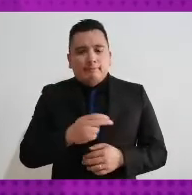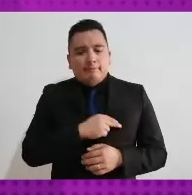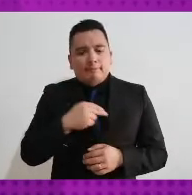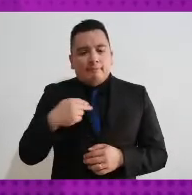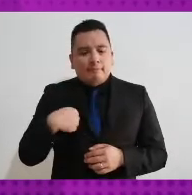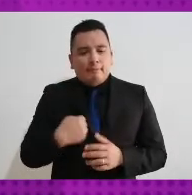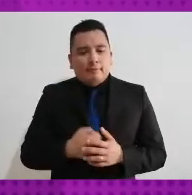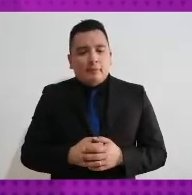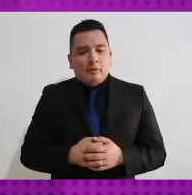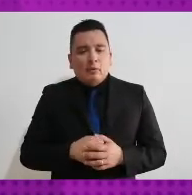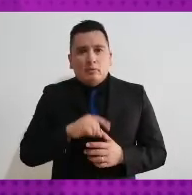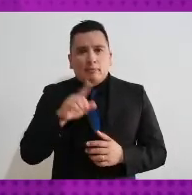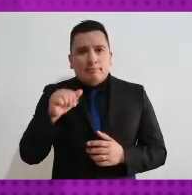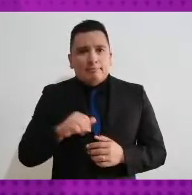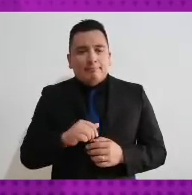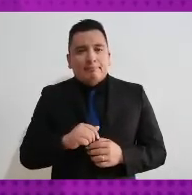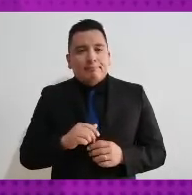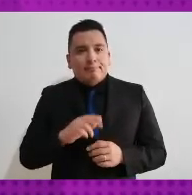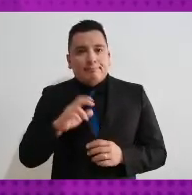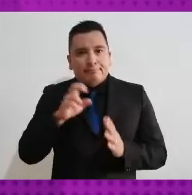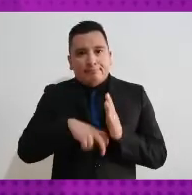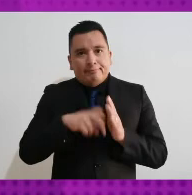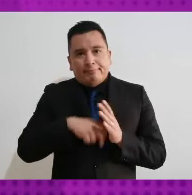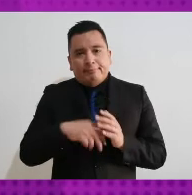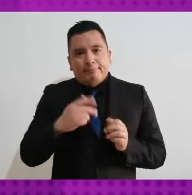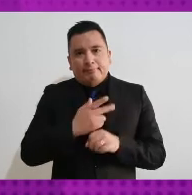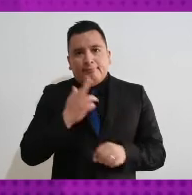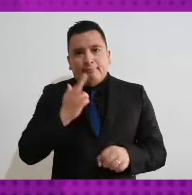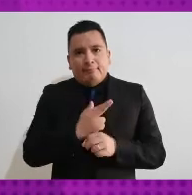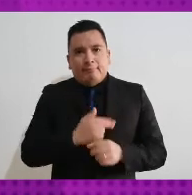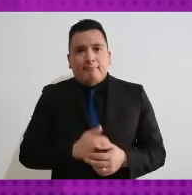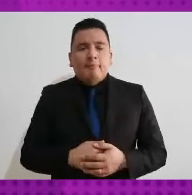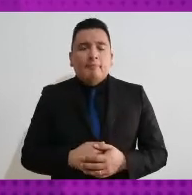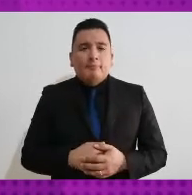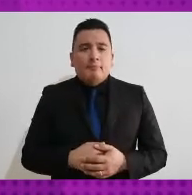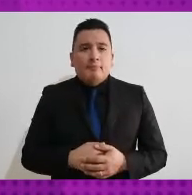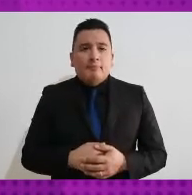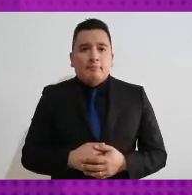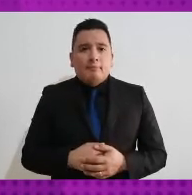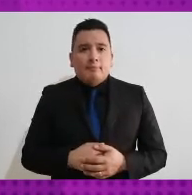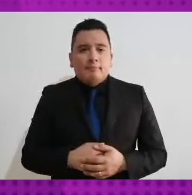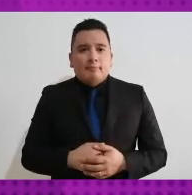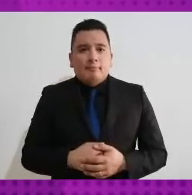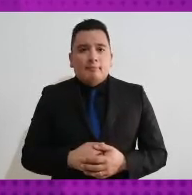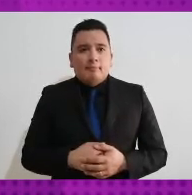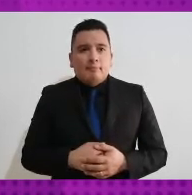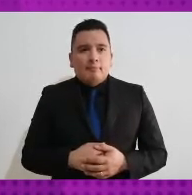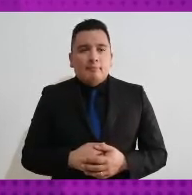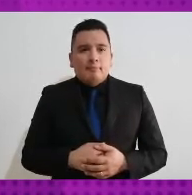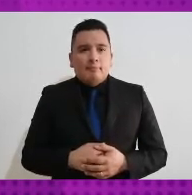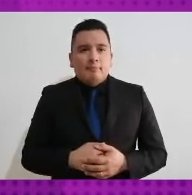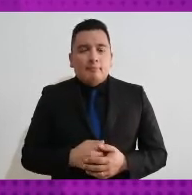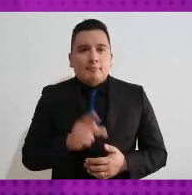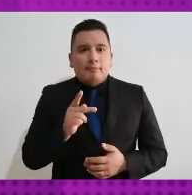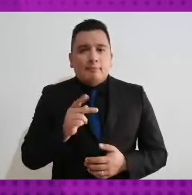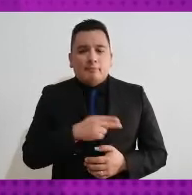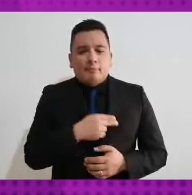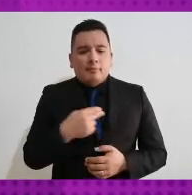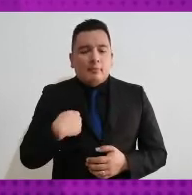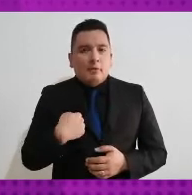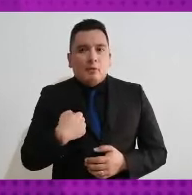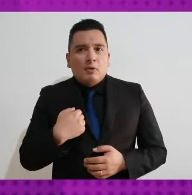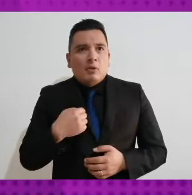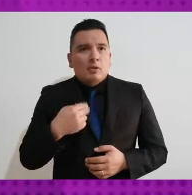hacer una implementación mayor pero desde luego lo que nosotros estamos pensando es que pues esto se convierte en una estrategia nacional